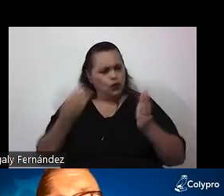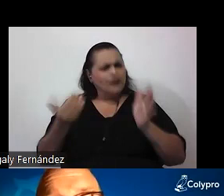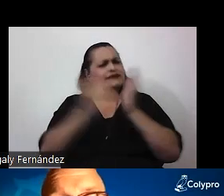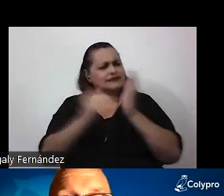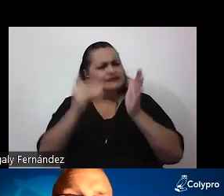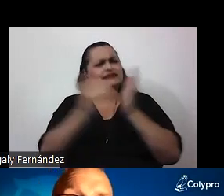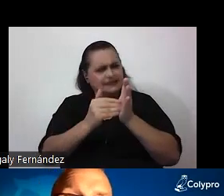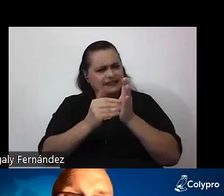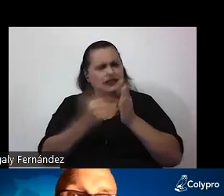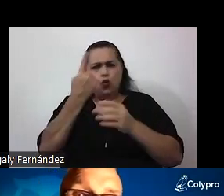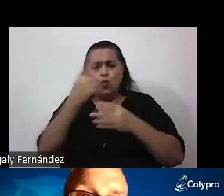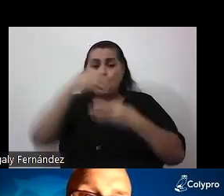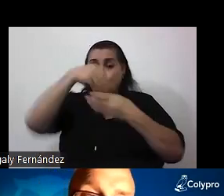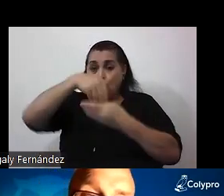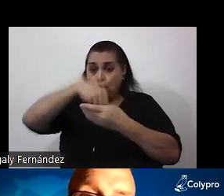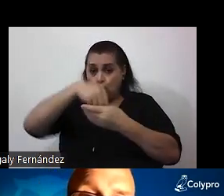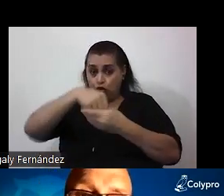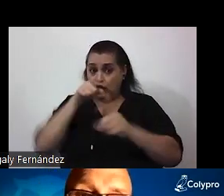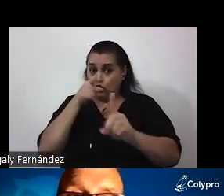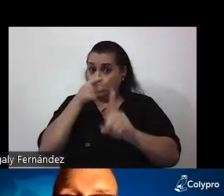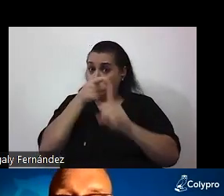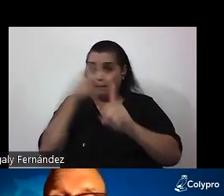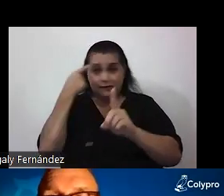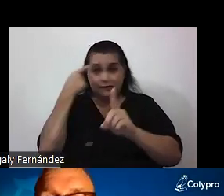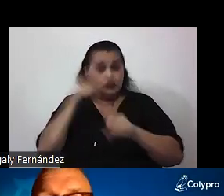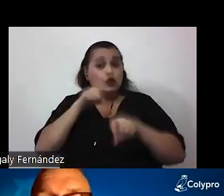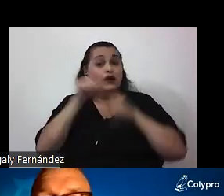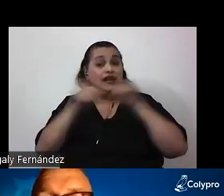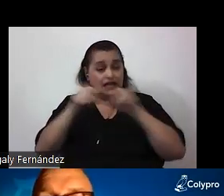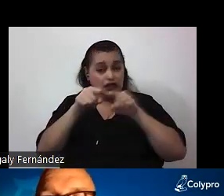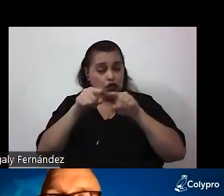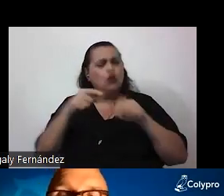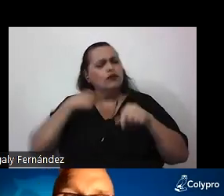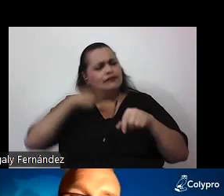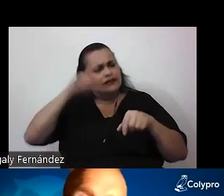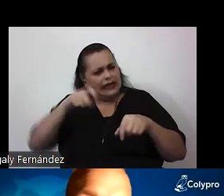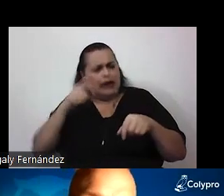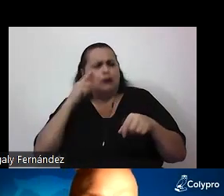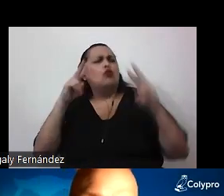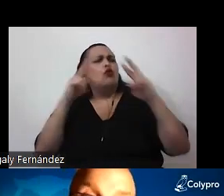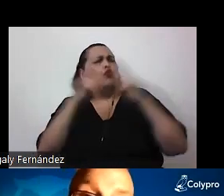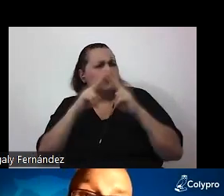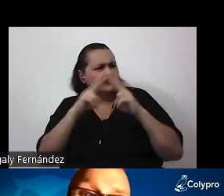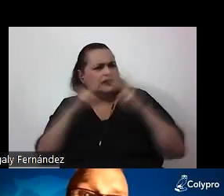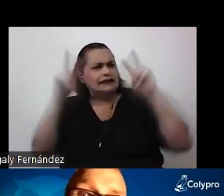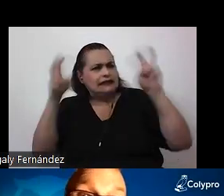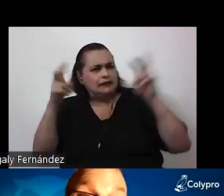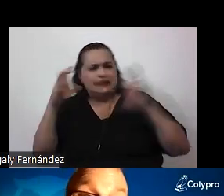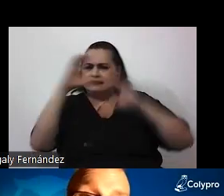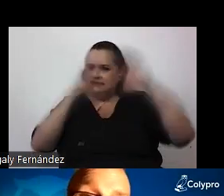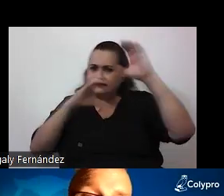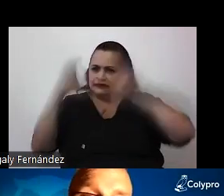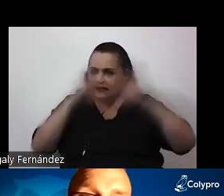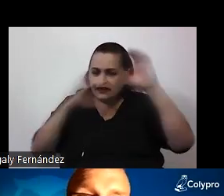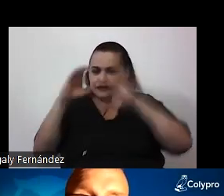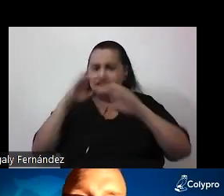de los componentes de ese pensamiento crítico es un sólido conocimiento de ciencia o sea un conocimiento de